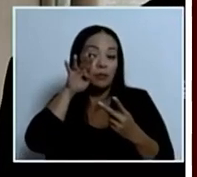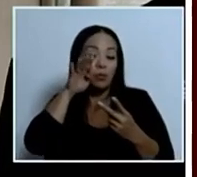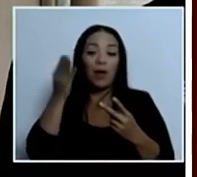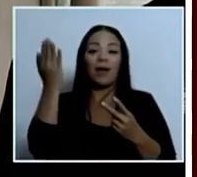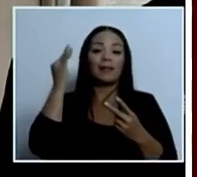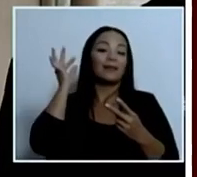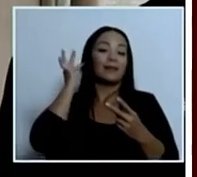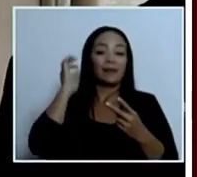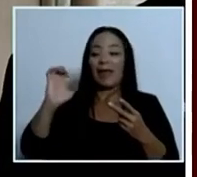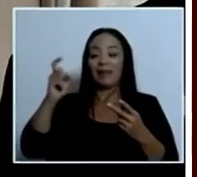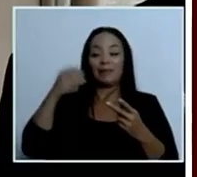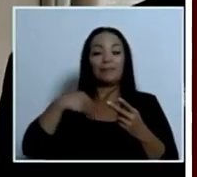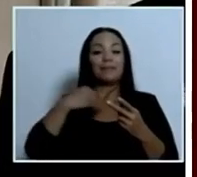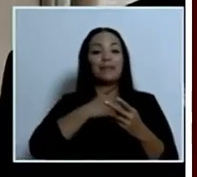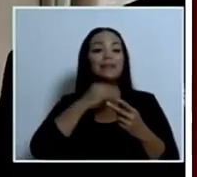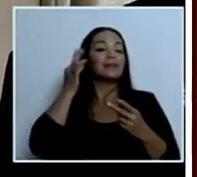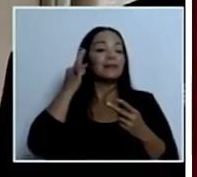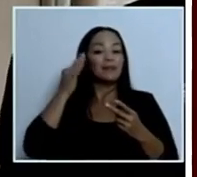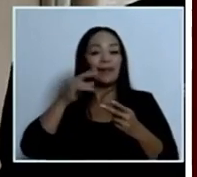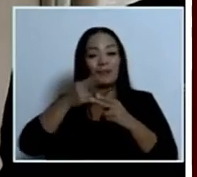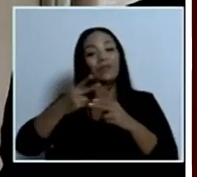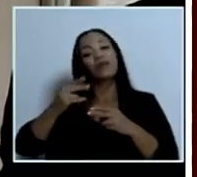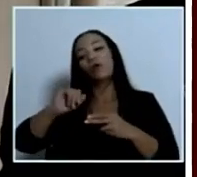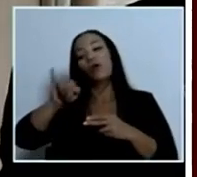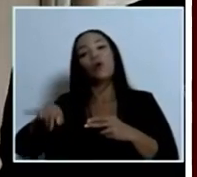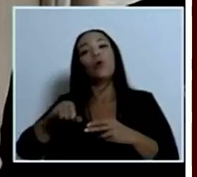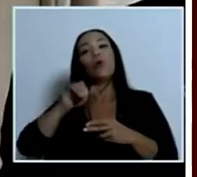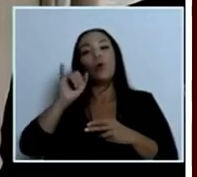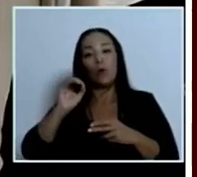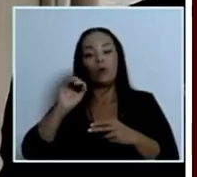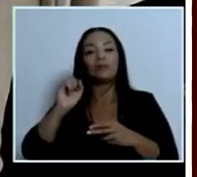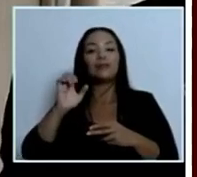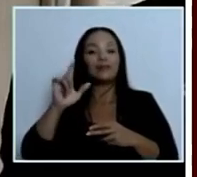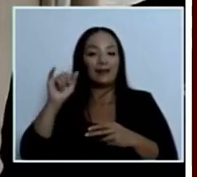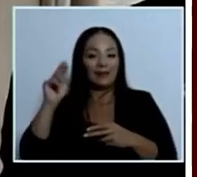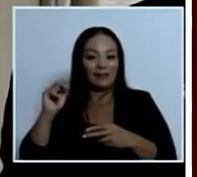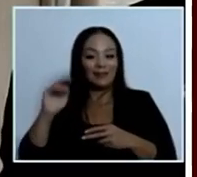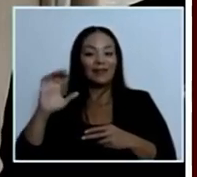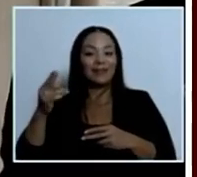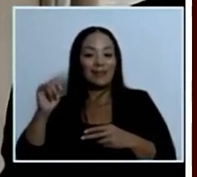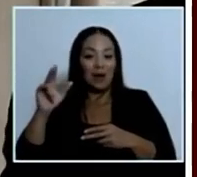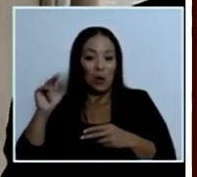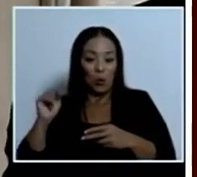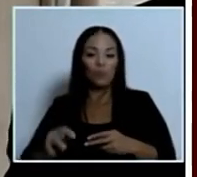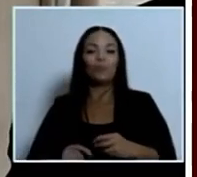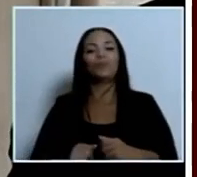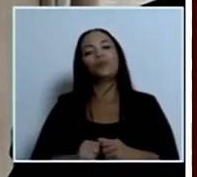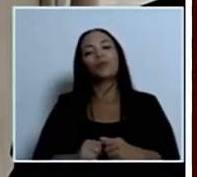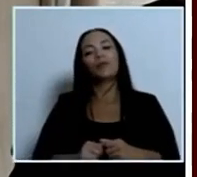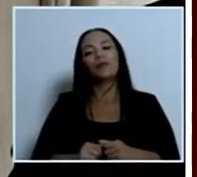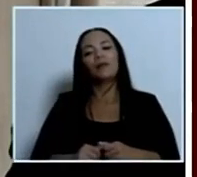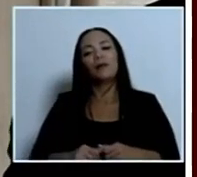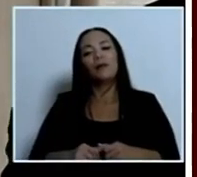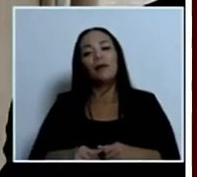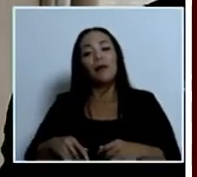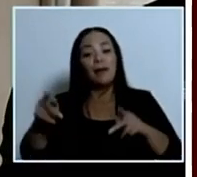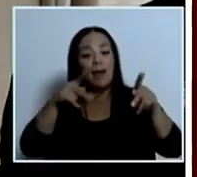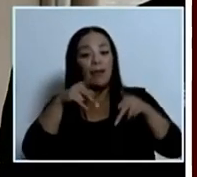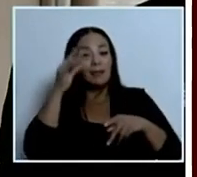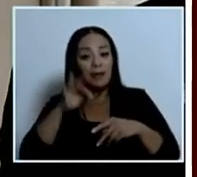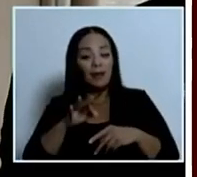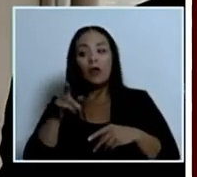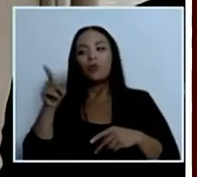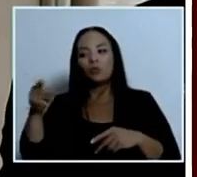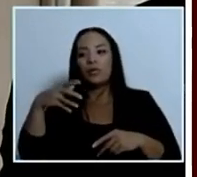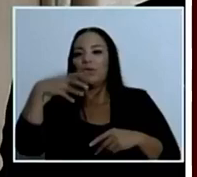la administra y la gente cree que usted está enojado con ella por la renuncia de ella todos sabemos la situación